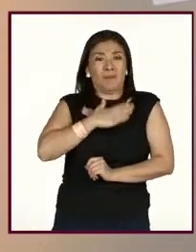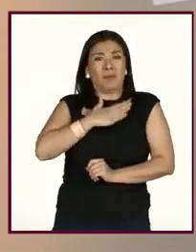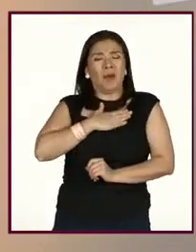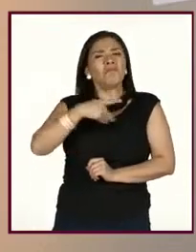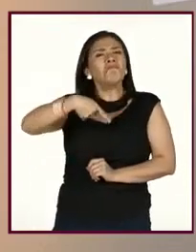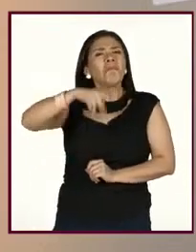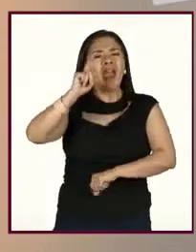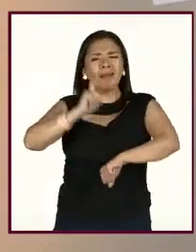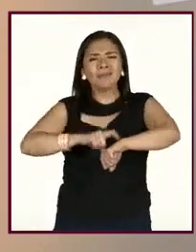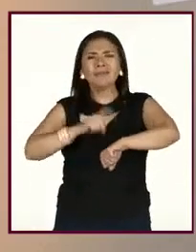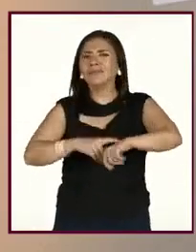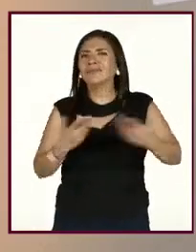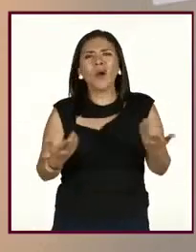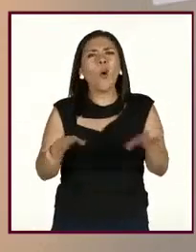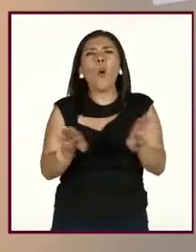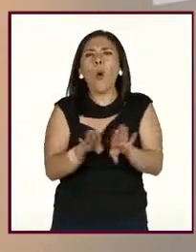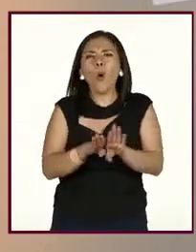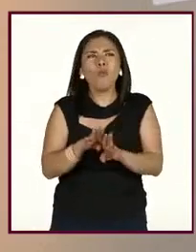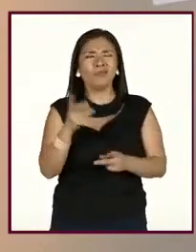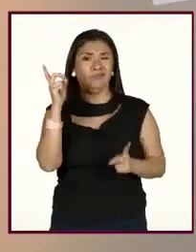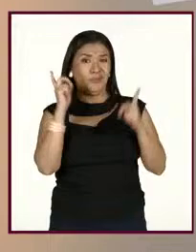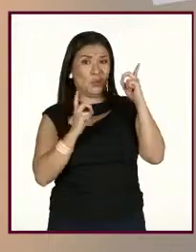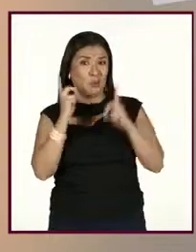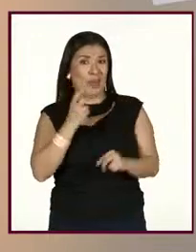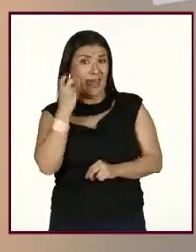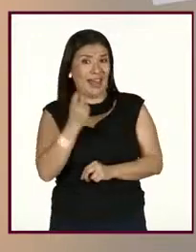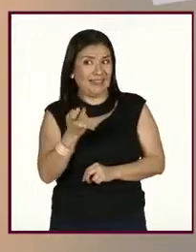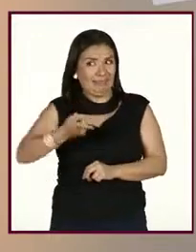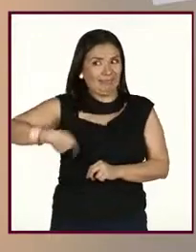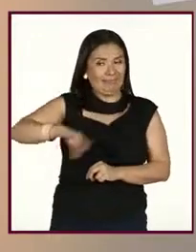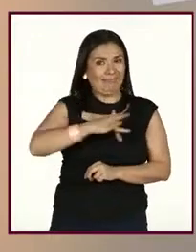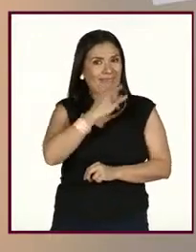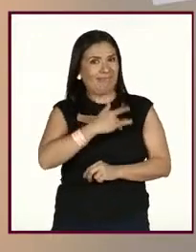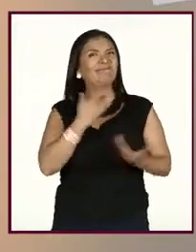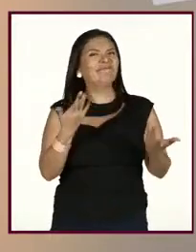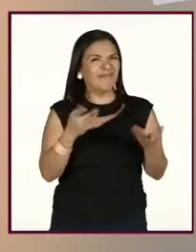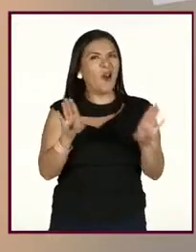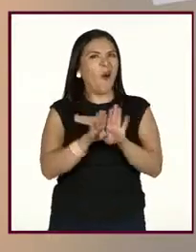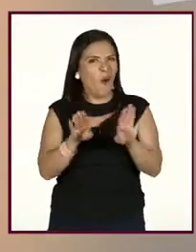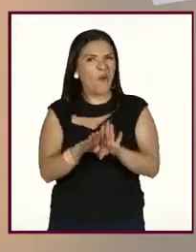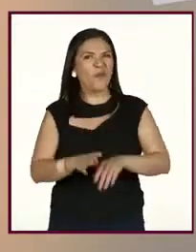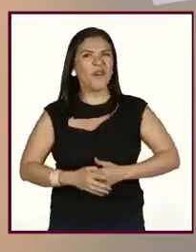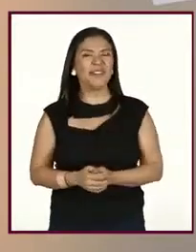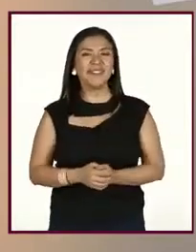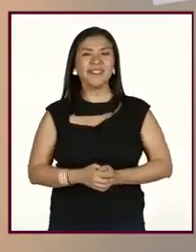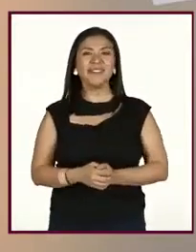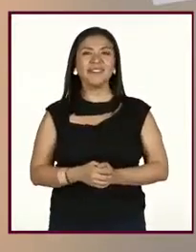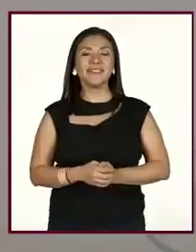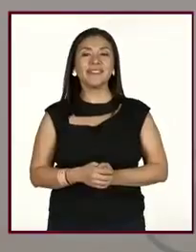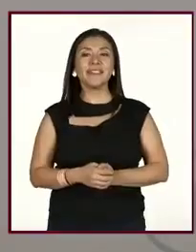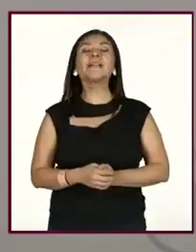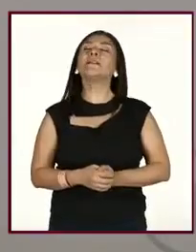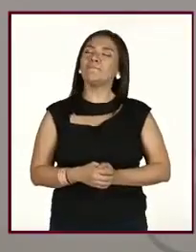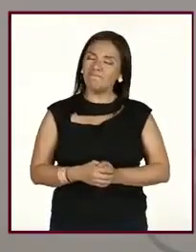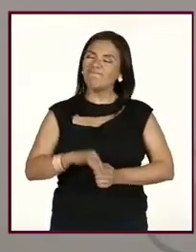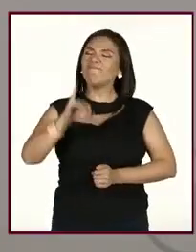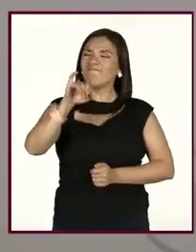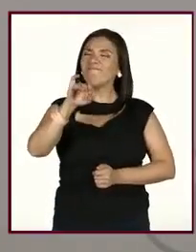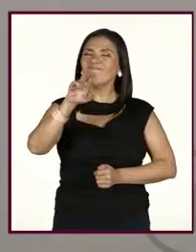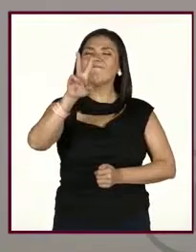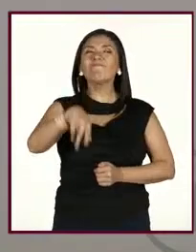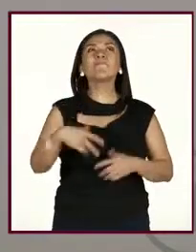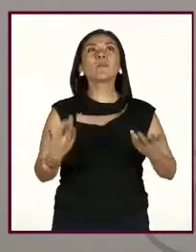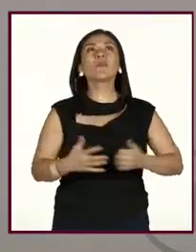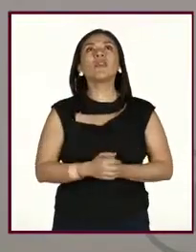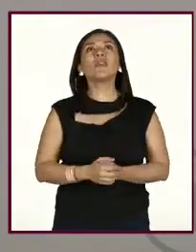no tienes tiempo? Creo que esa es una duda que a todos nos puede saltar de repente, maestra. Sí, claro, pues,